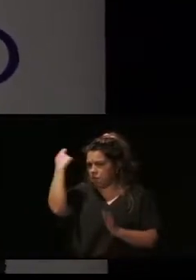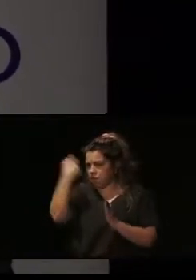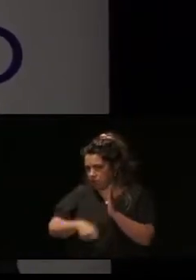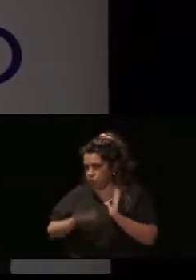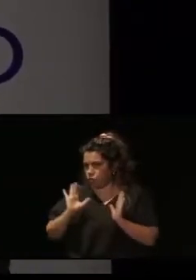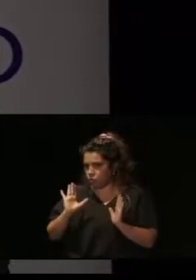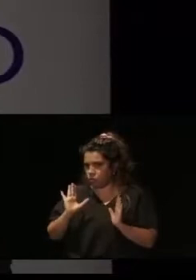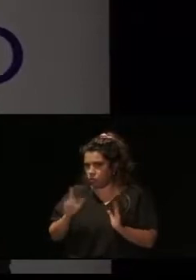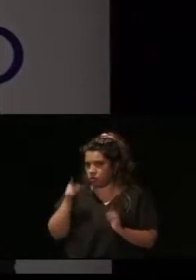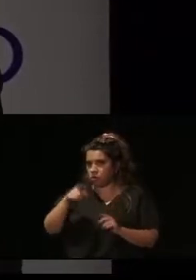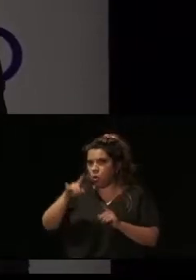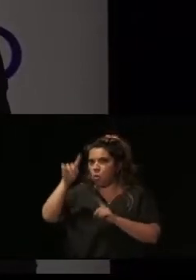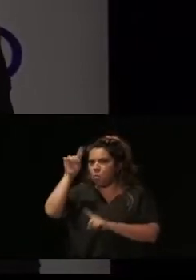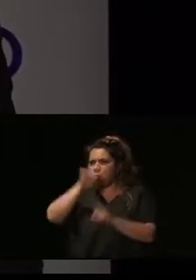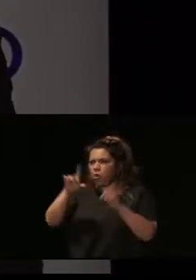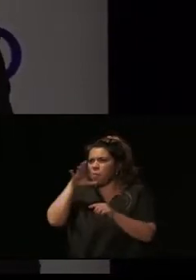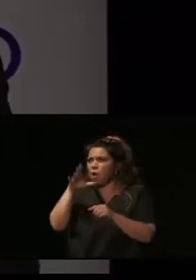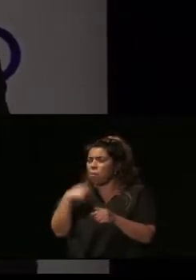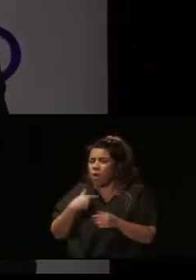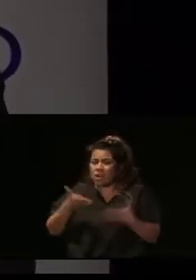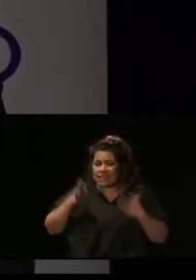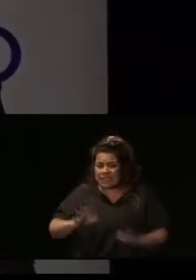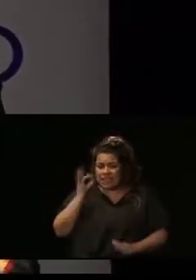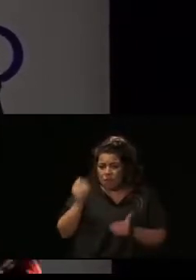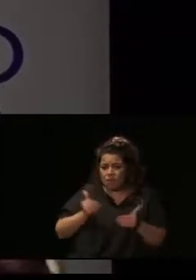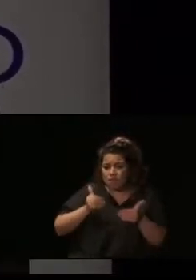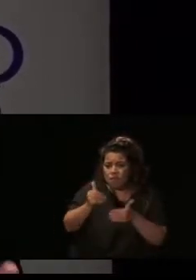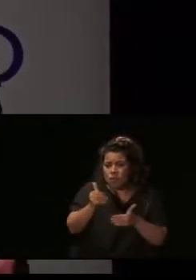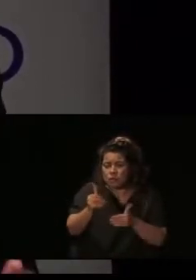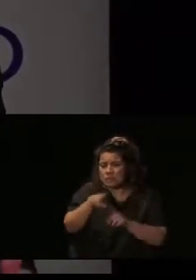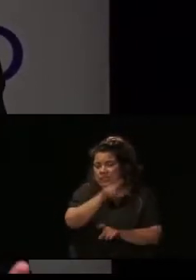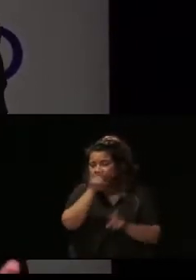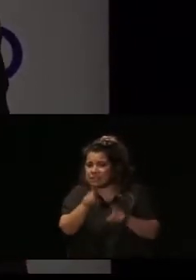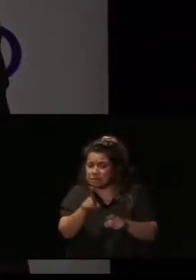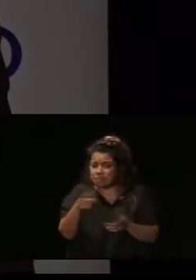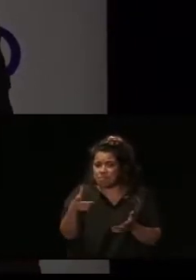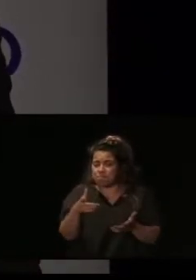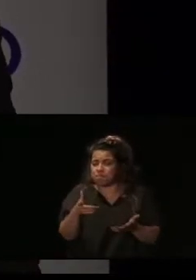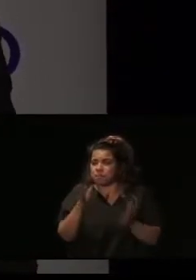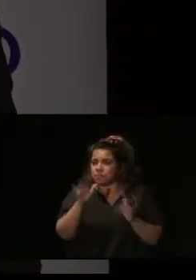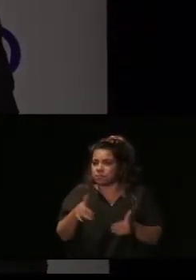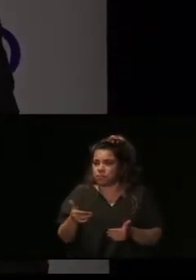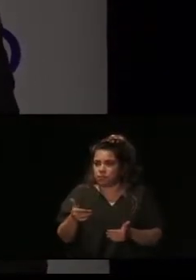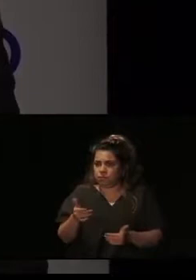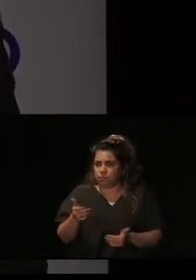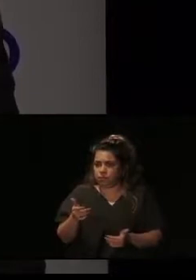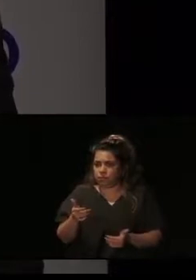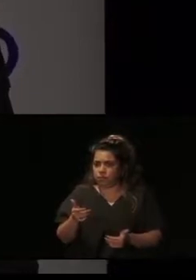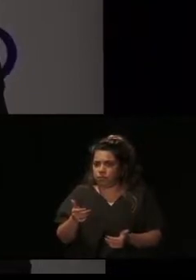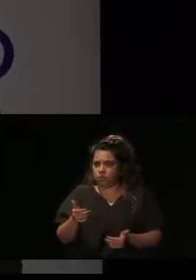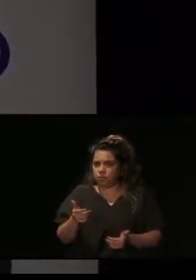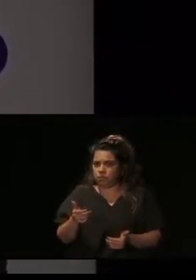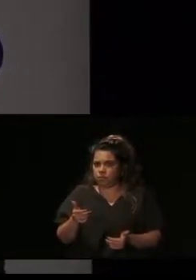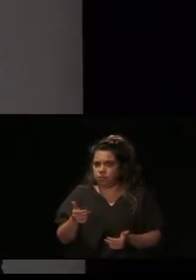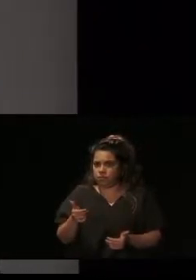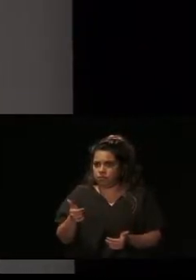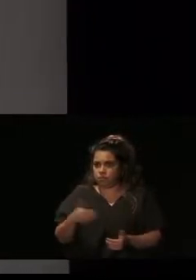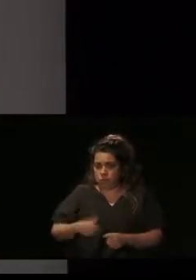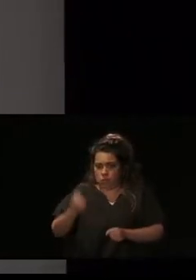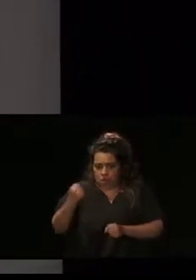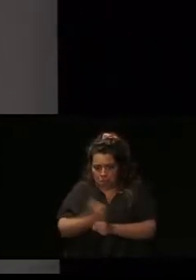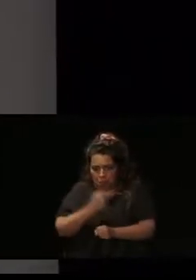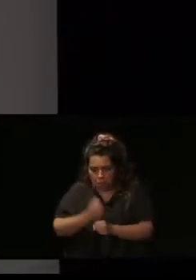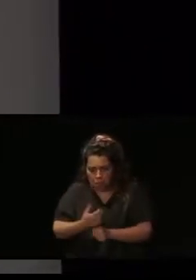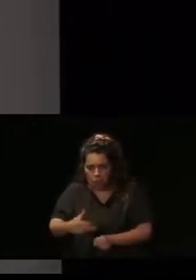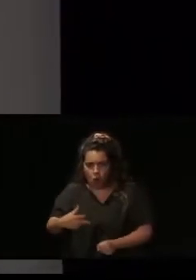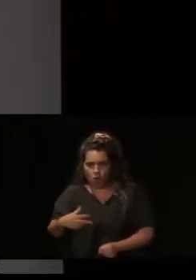Ellos estaban preocupados por el futuro de su hija y, al ver que tomaba posesión de su puesto como funcionaria de